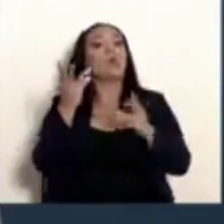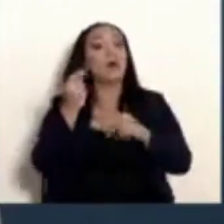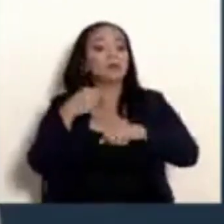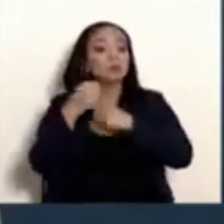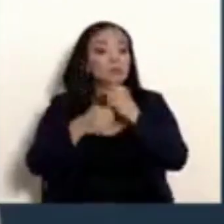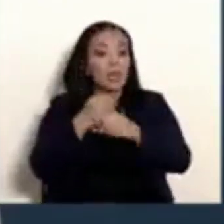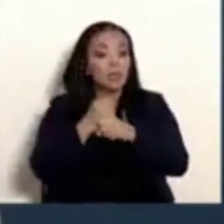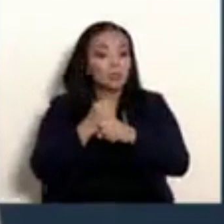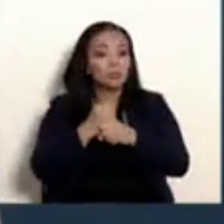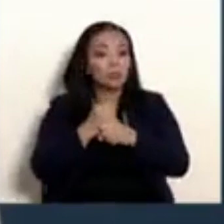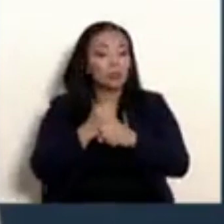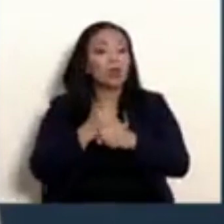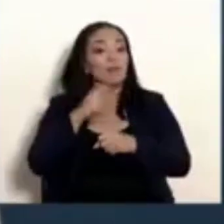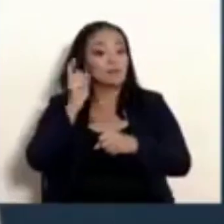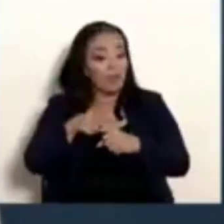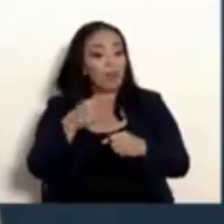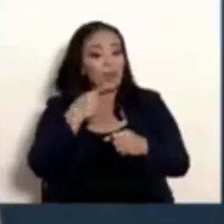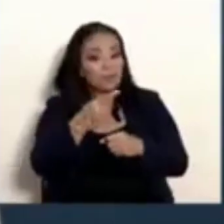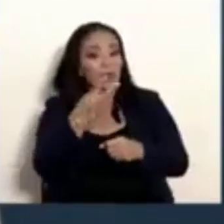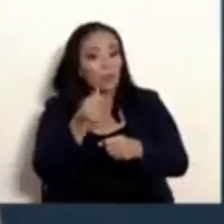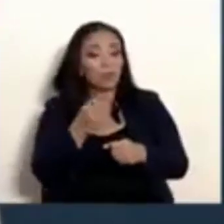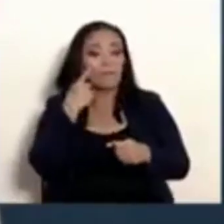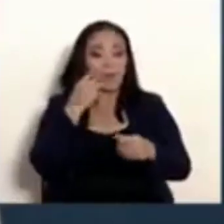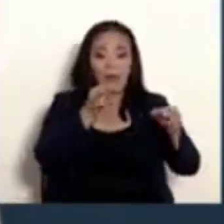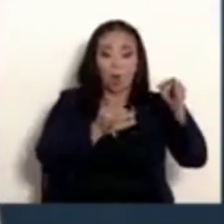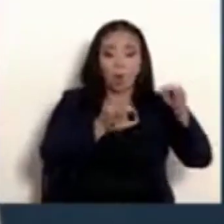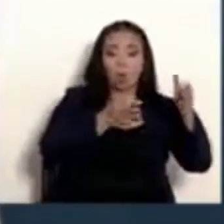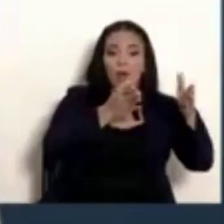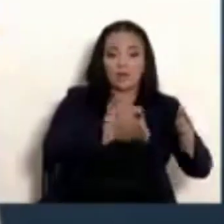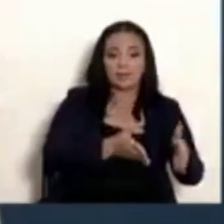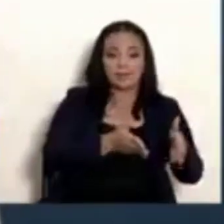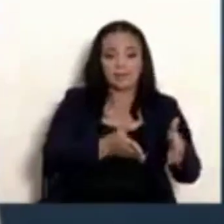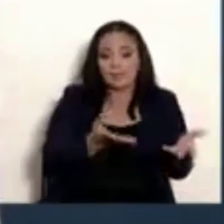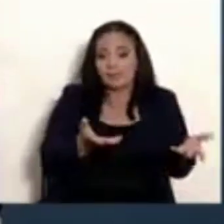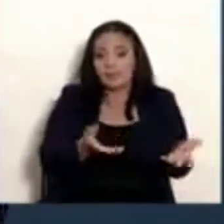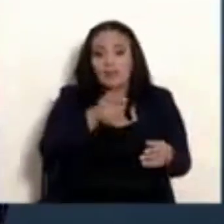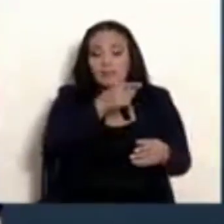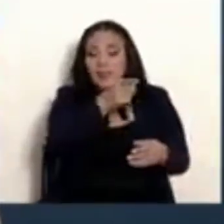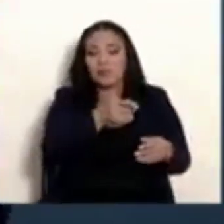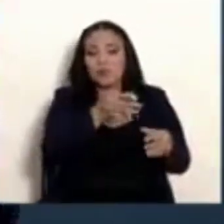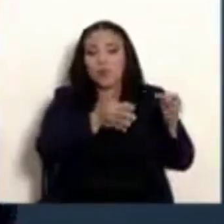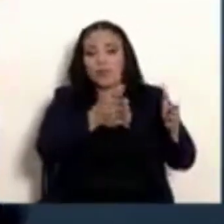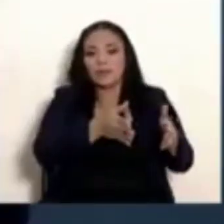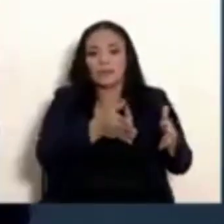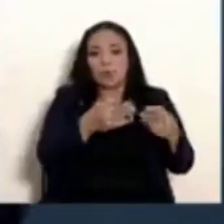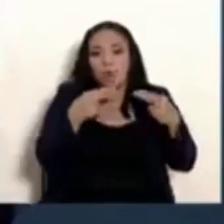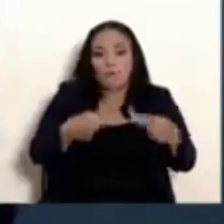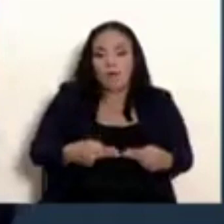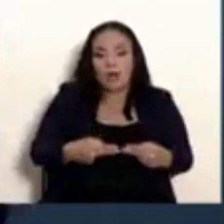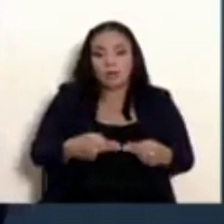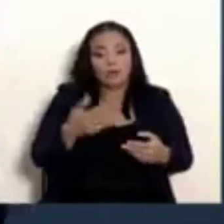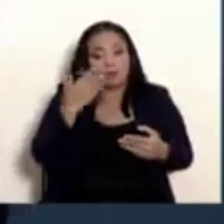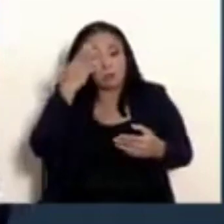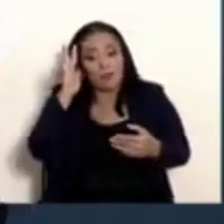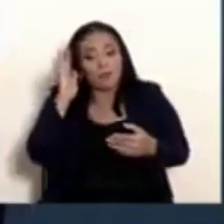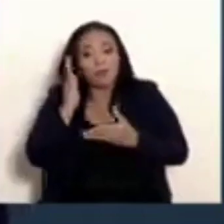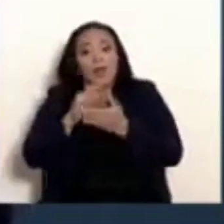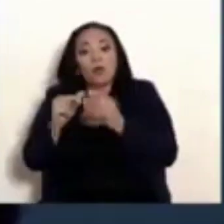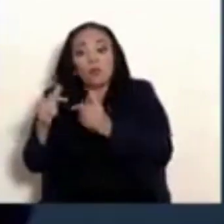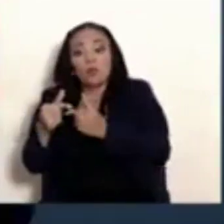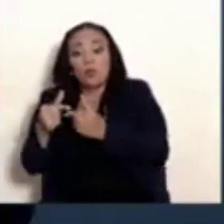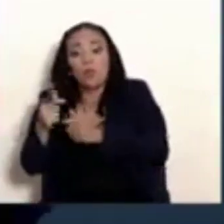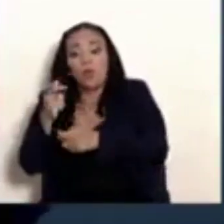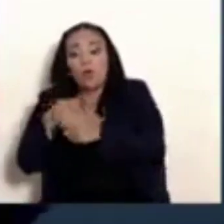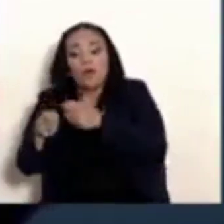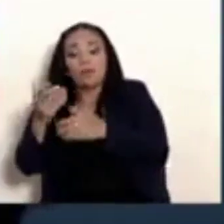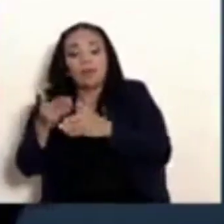importante porque los jueces son seres humanos. Uno no sabe qué tipo de presiones le pueden poner a un juez, suelte a fulano